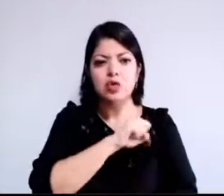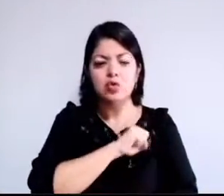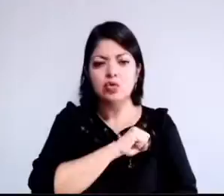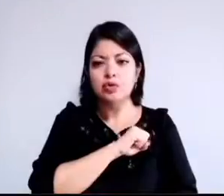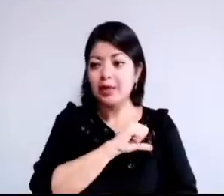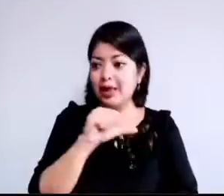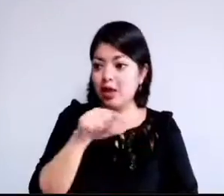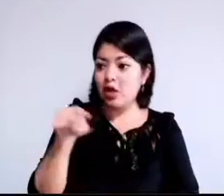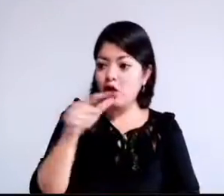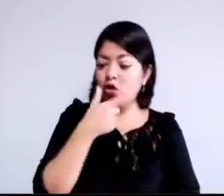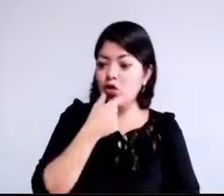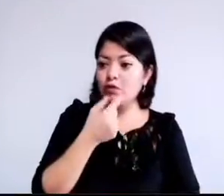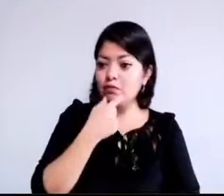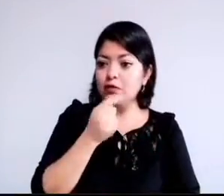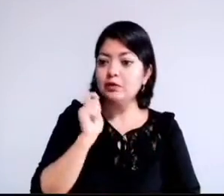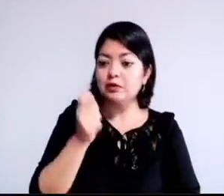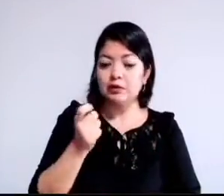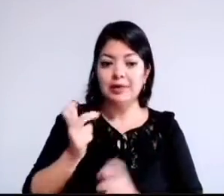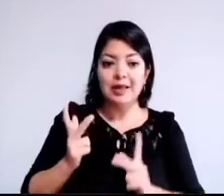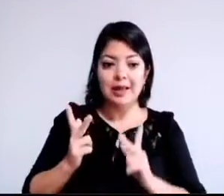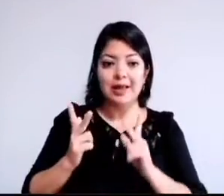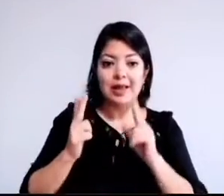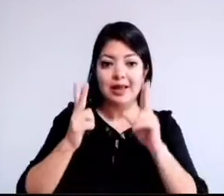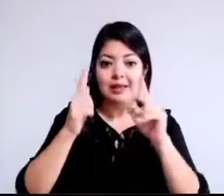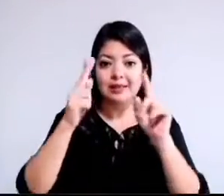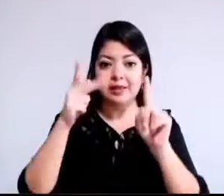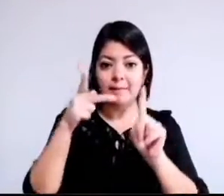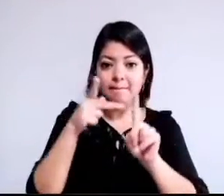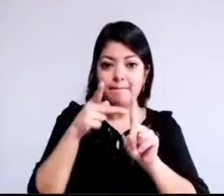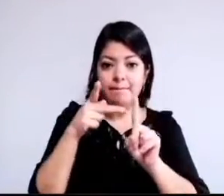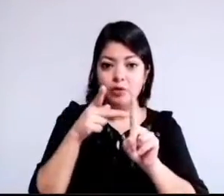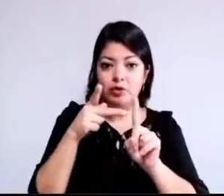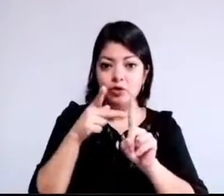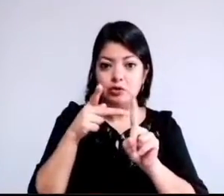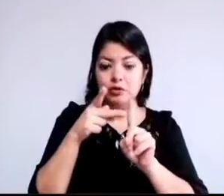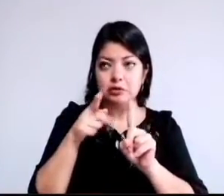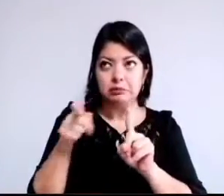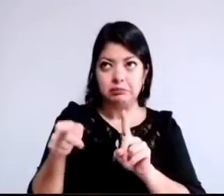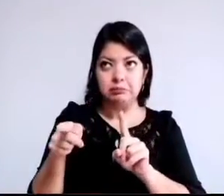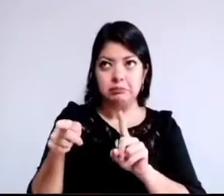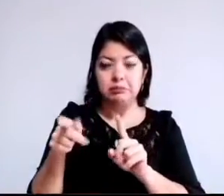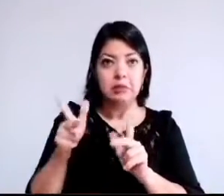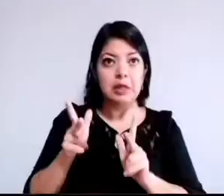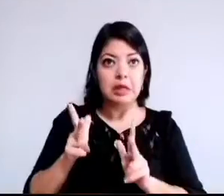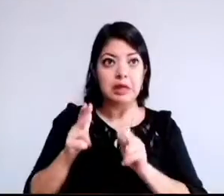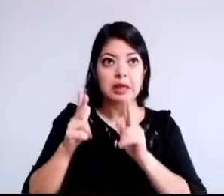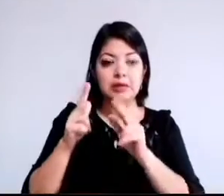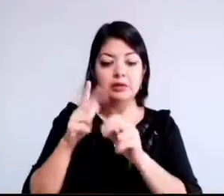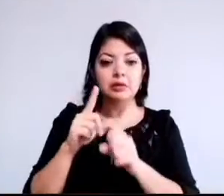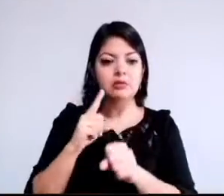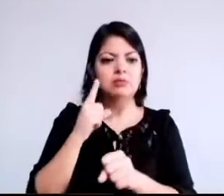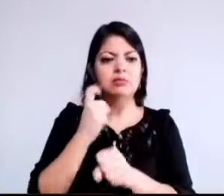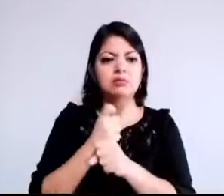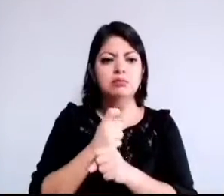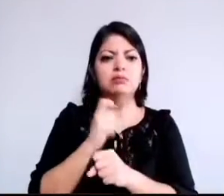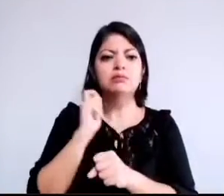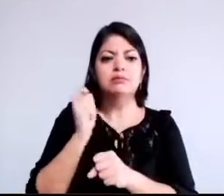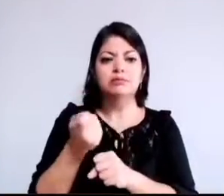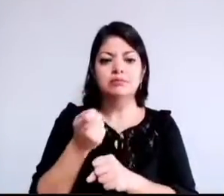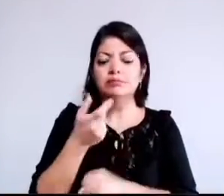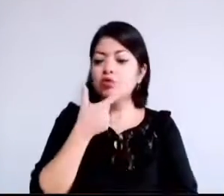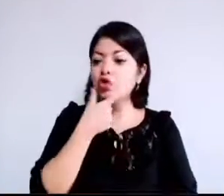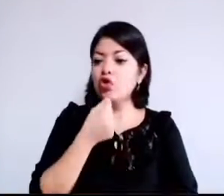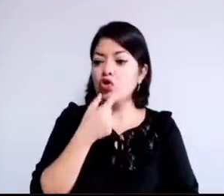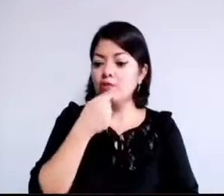es el cáncer de próstata. Este tipo de cáncer ataca principalmente a hombres